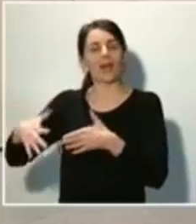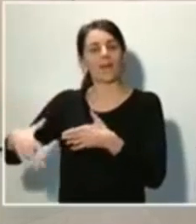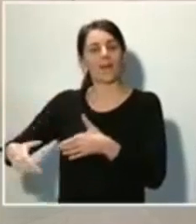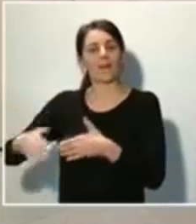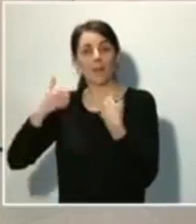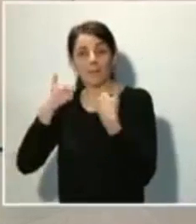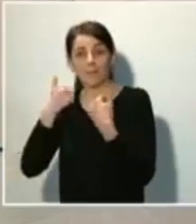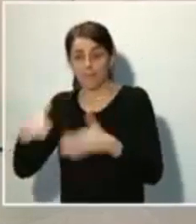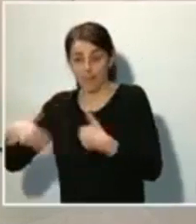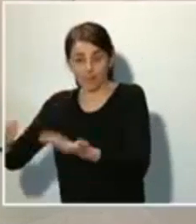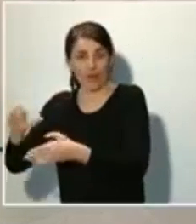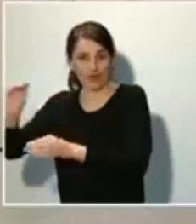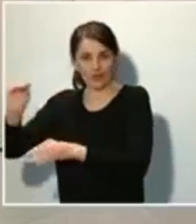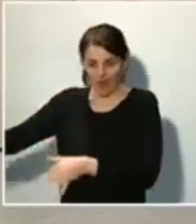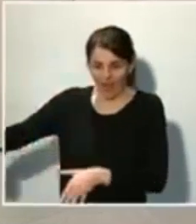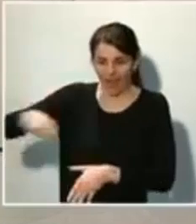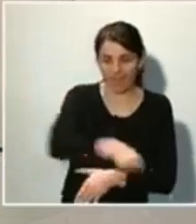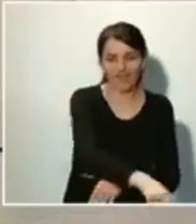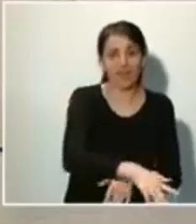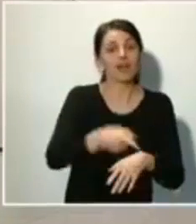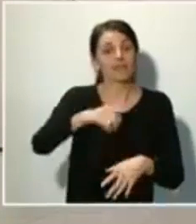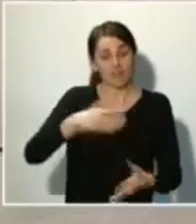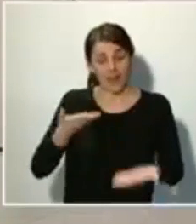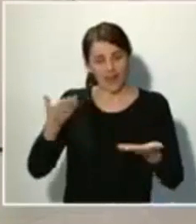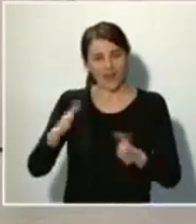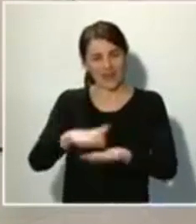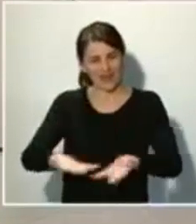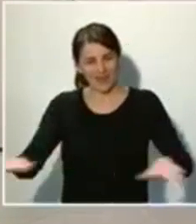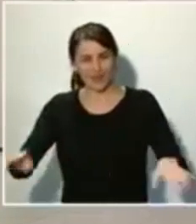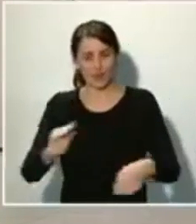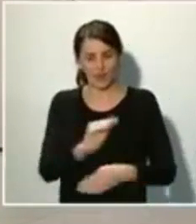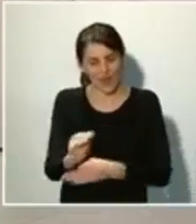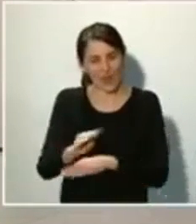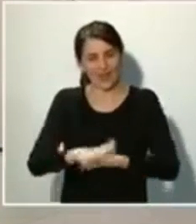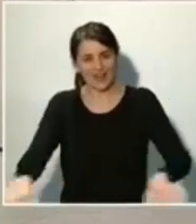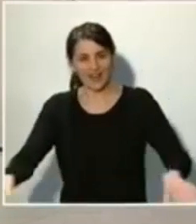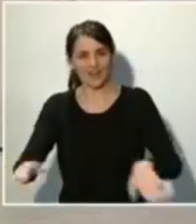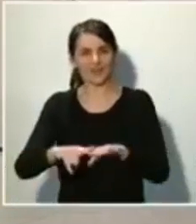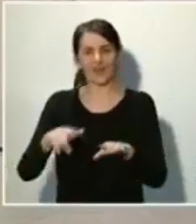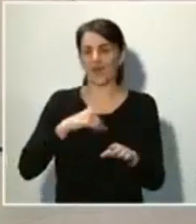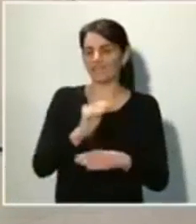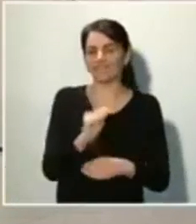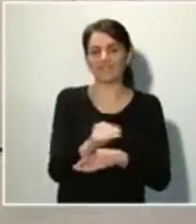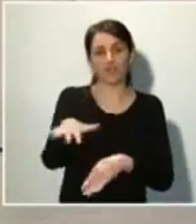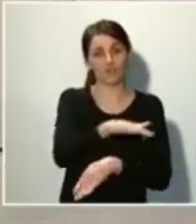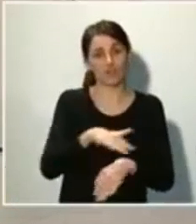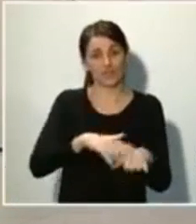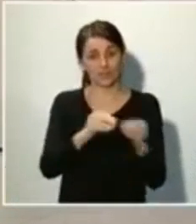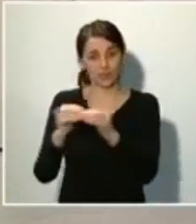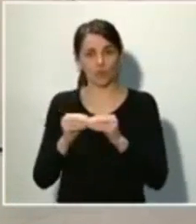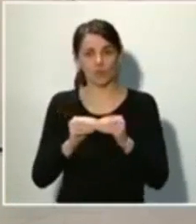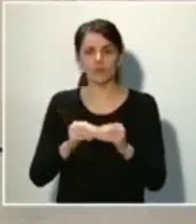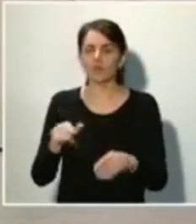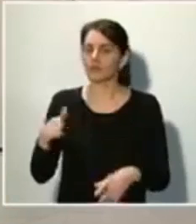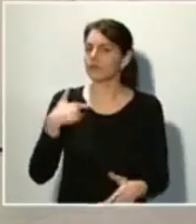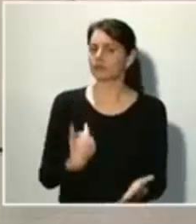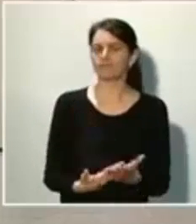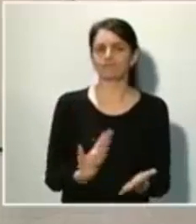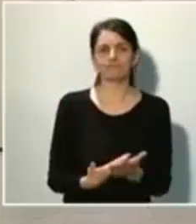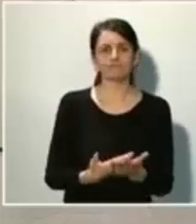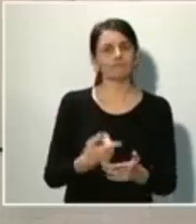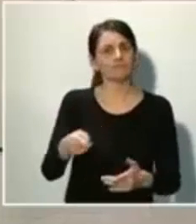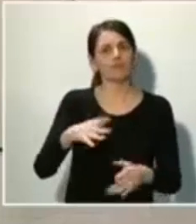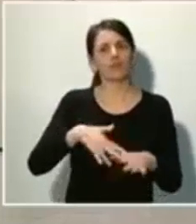zonas comunes. Una vez más se demuestra que es el patriotismo de lo común y de lo público, el patriotismo de la red